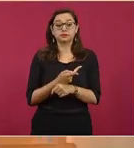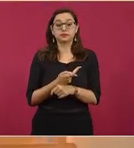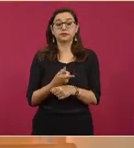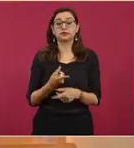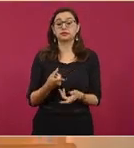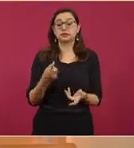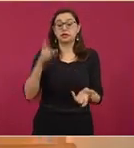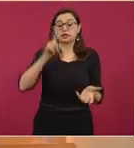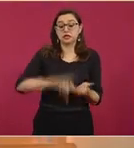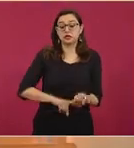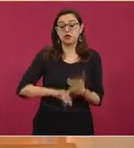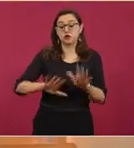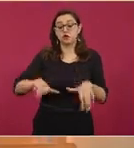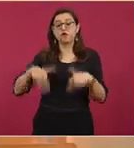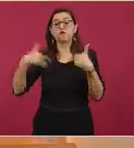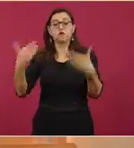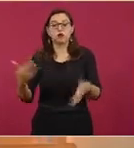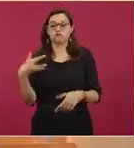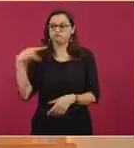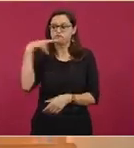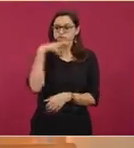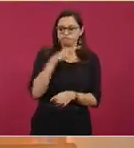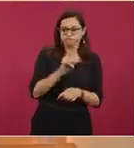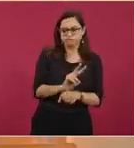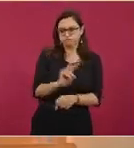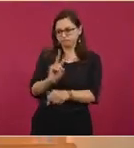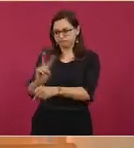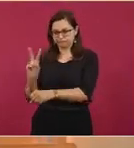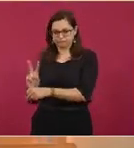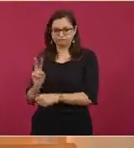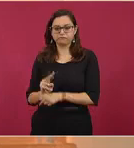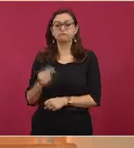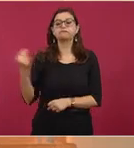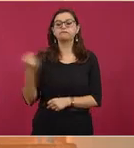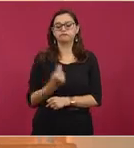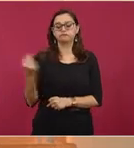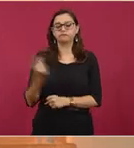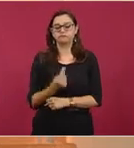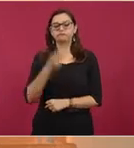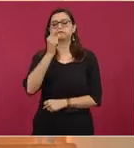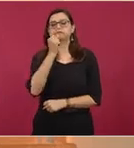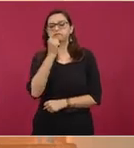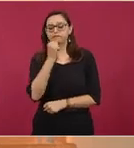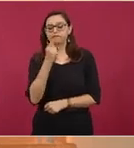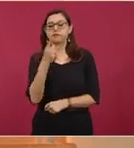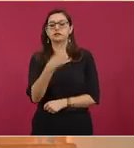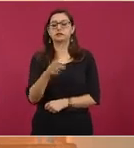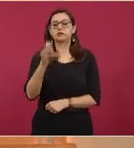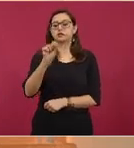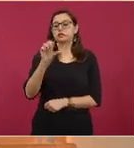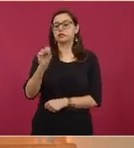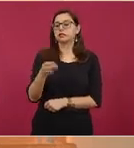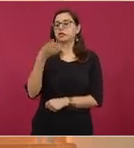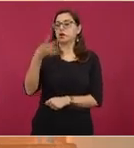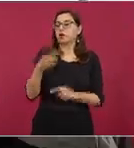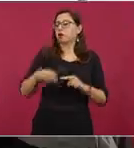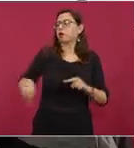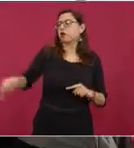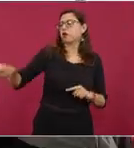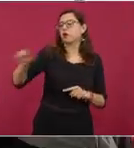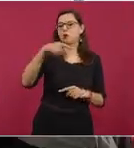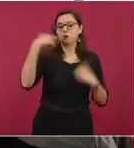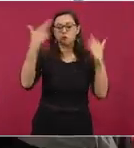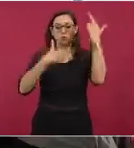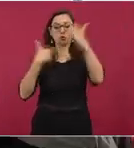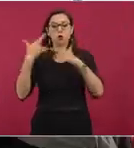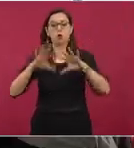en el interior como en el exterior. Se han dado patrullajes de disuasión, recorridos 164 y otros apoyos nueve. En